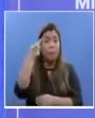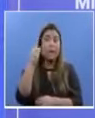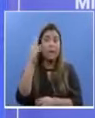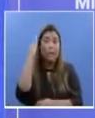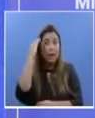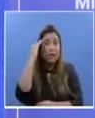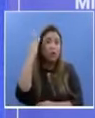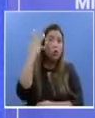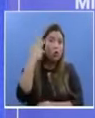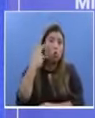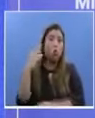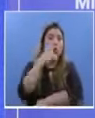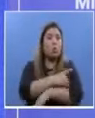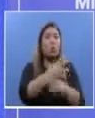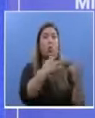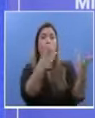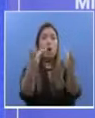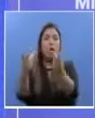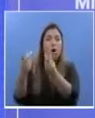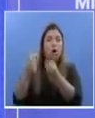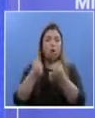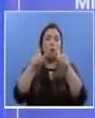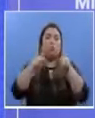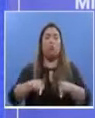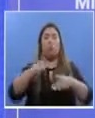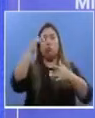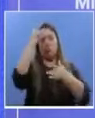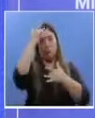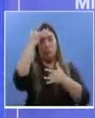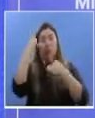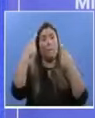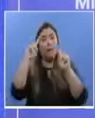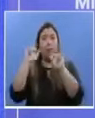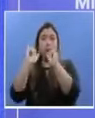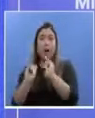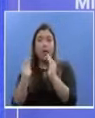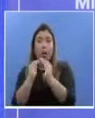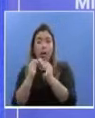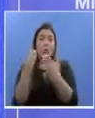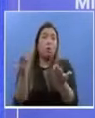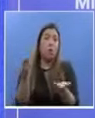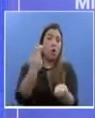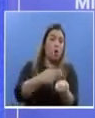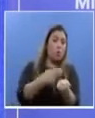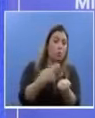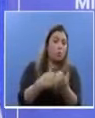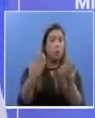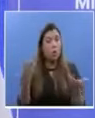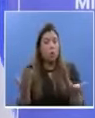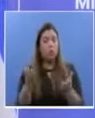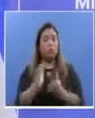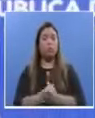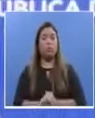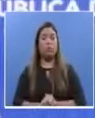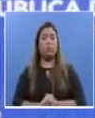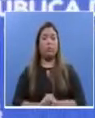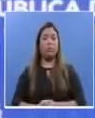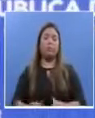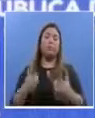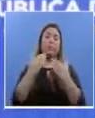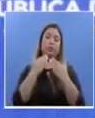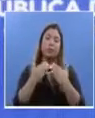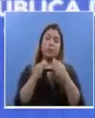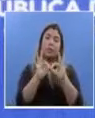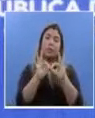más los casos confirmados y lograr un aislamiento y una contención de los casos de COVID en Panamá. Gracias. Gracias, doctor.